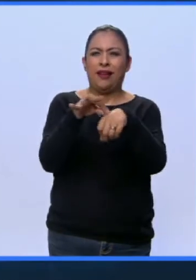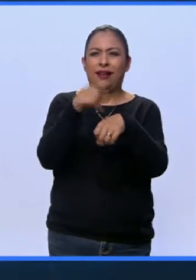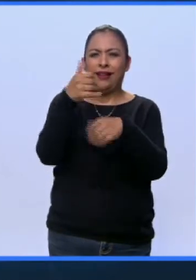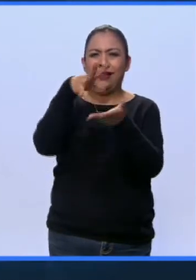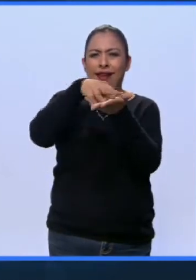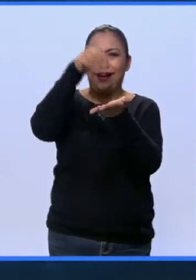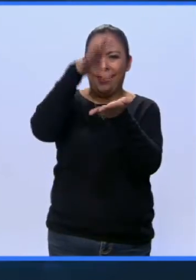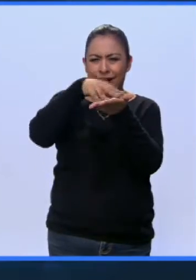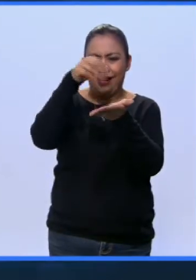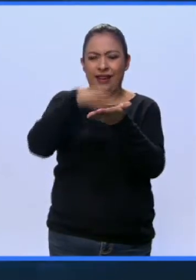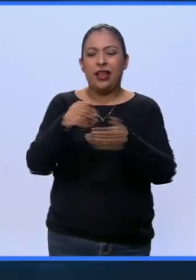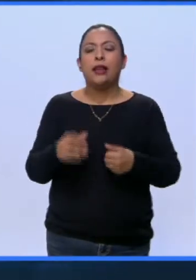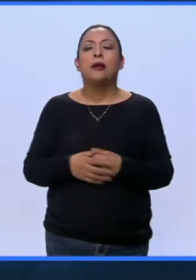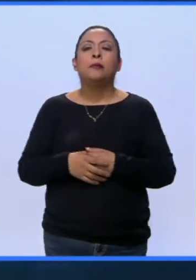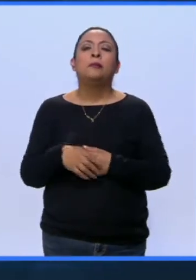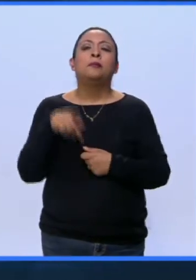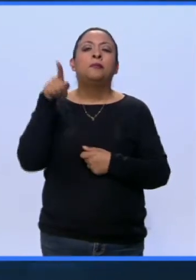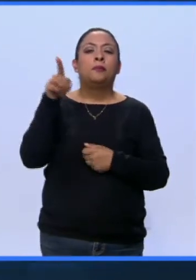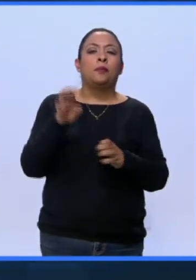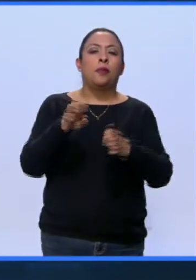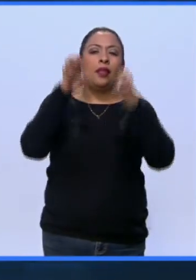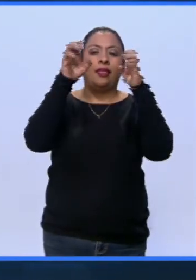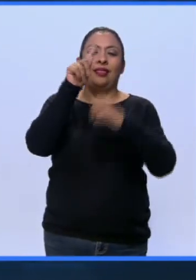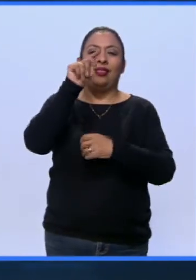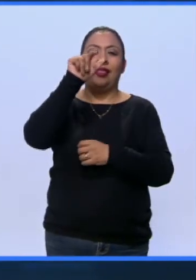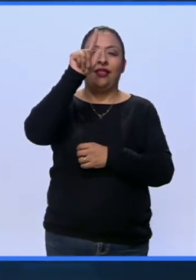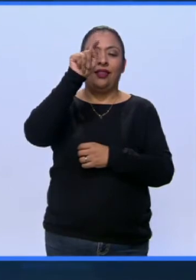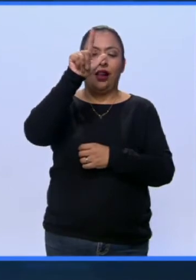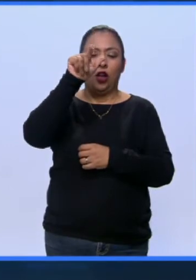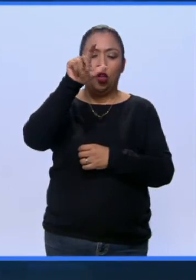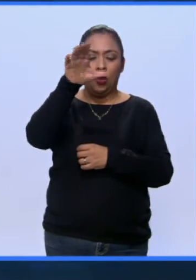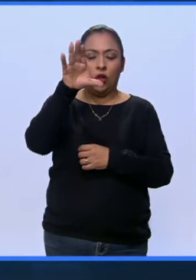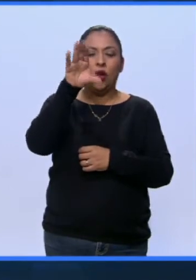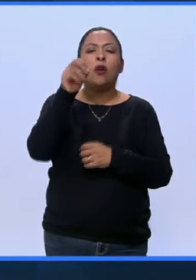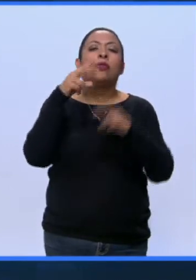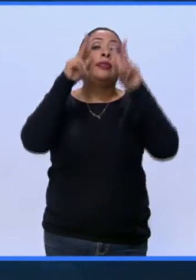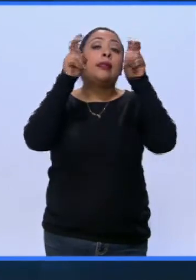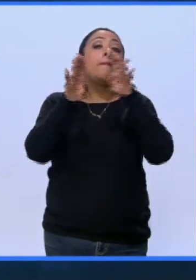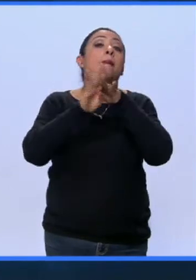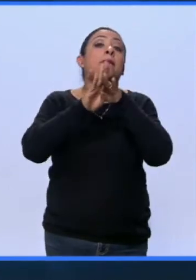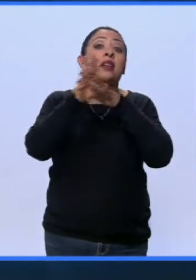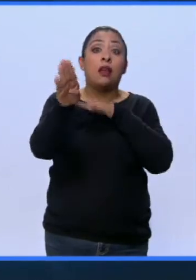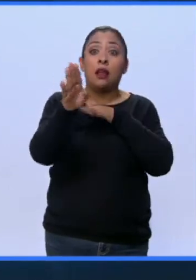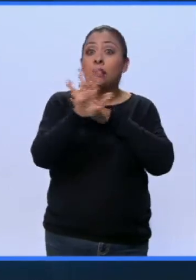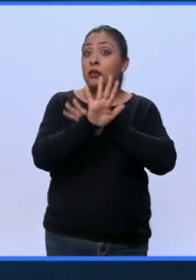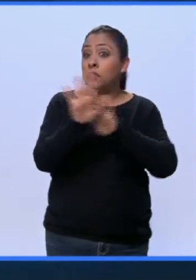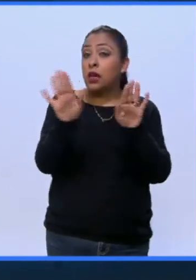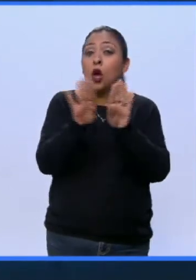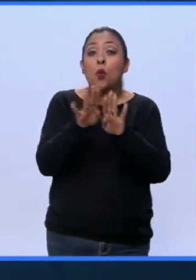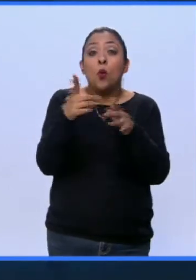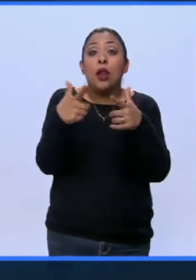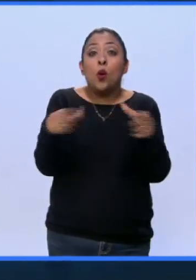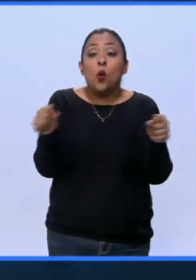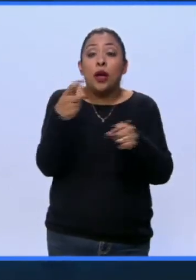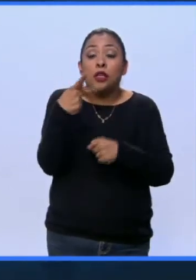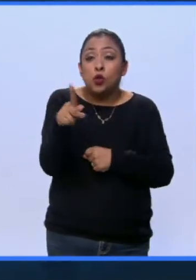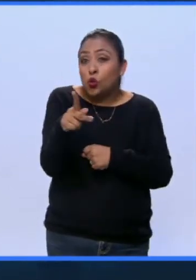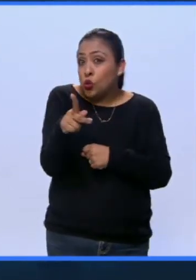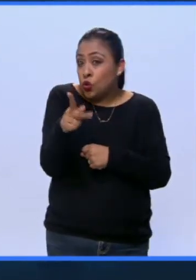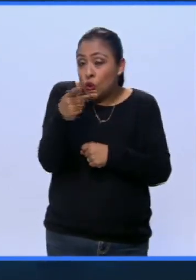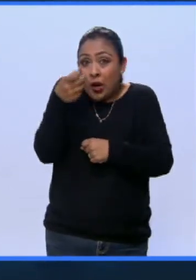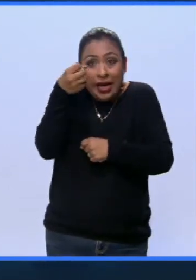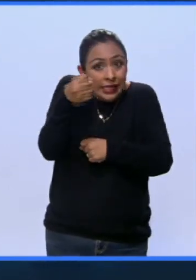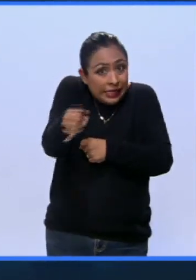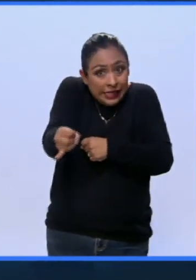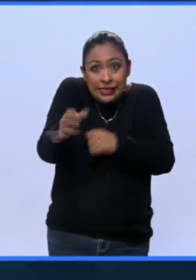en Tlatelolco. Sobre migrantes, que ya es un lenguaje por sí solo. No es cine, pero sí es